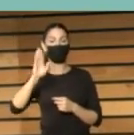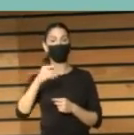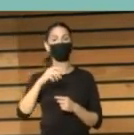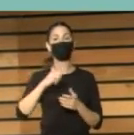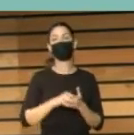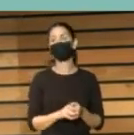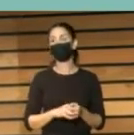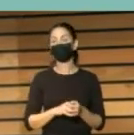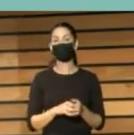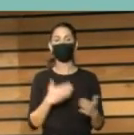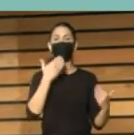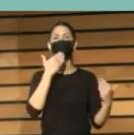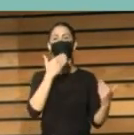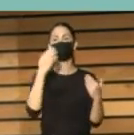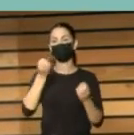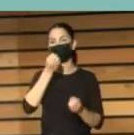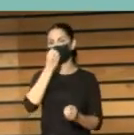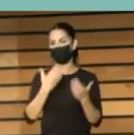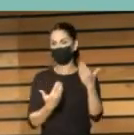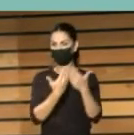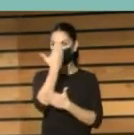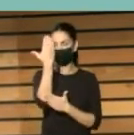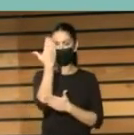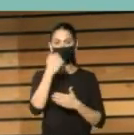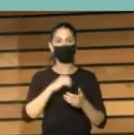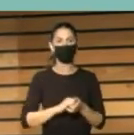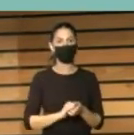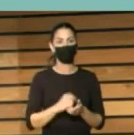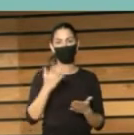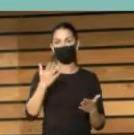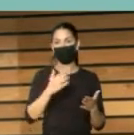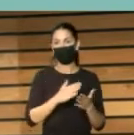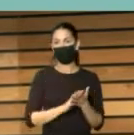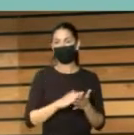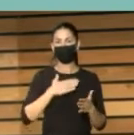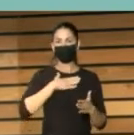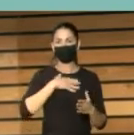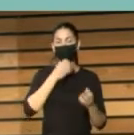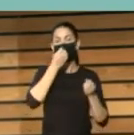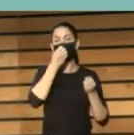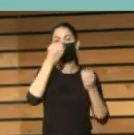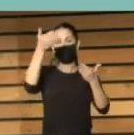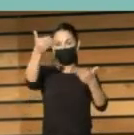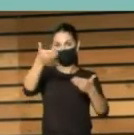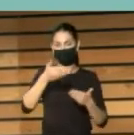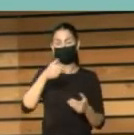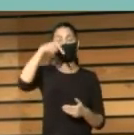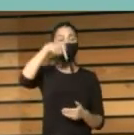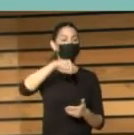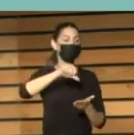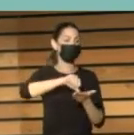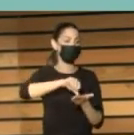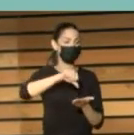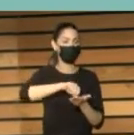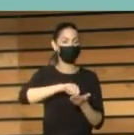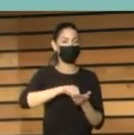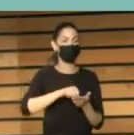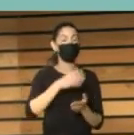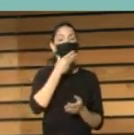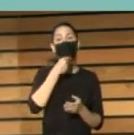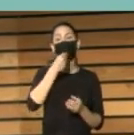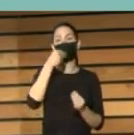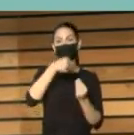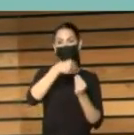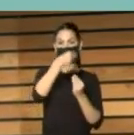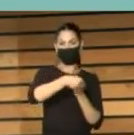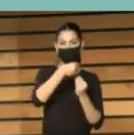Muchas gracias. Buenos días. Me complace en este momento darles la bienvenida a esta ciudad de Las Palmas de Gran Canaria